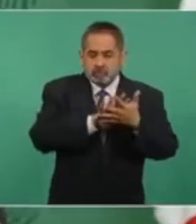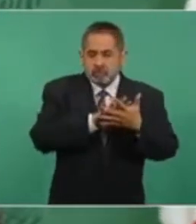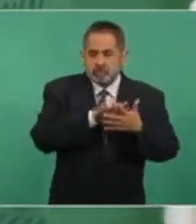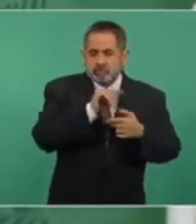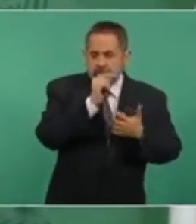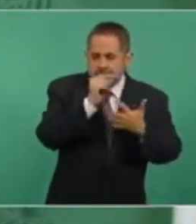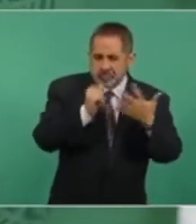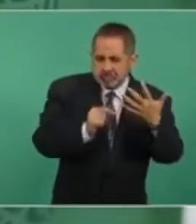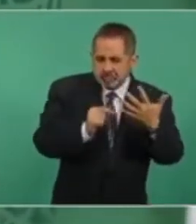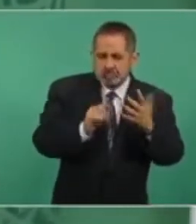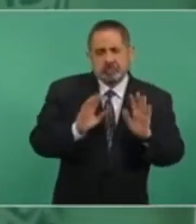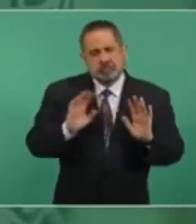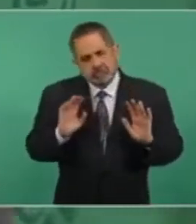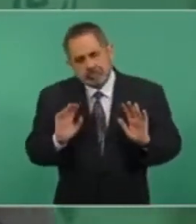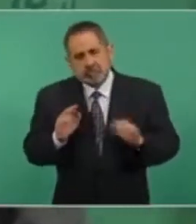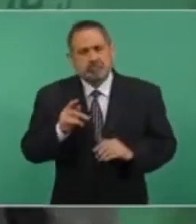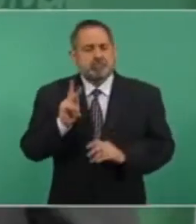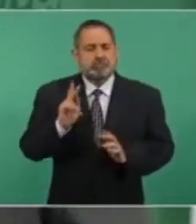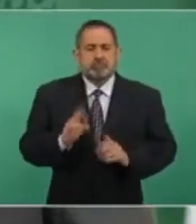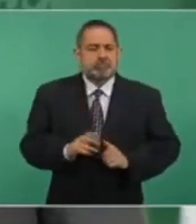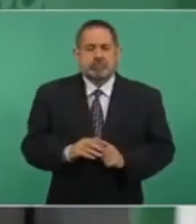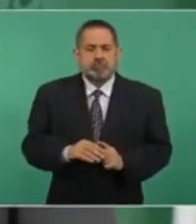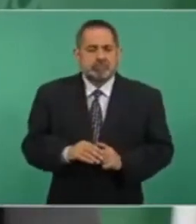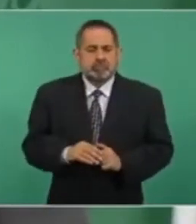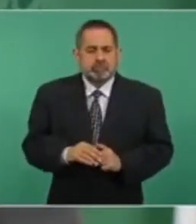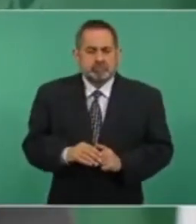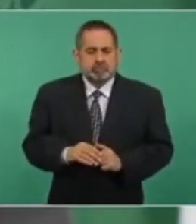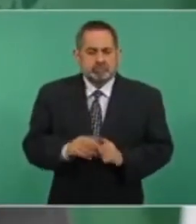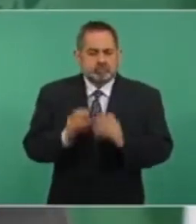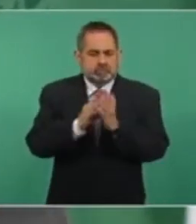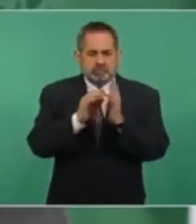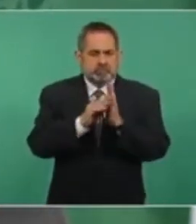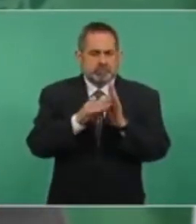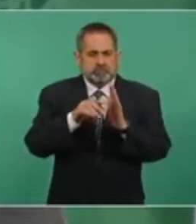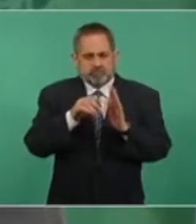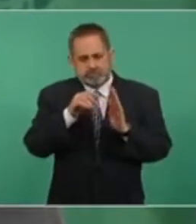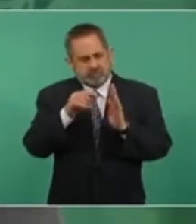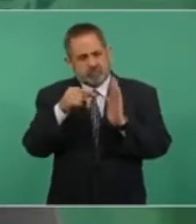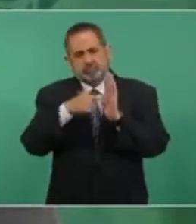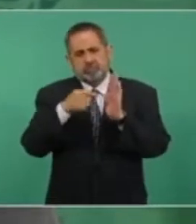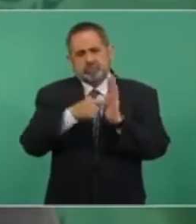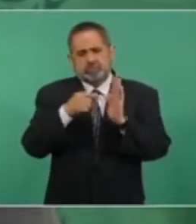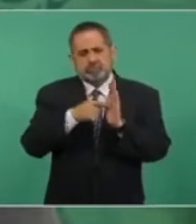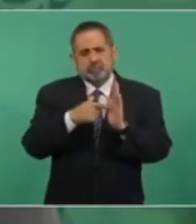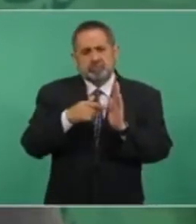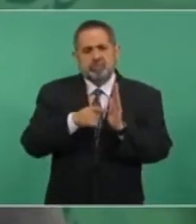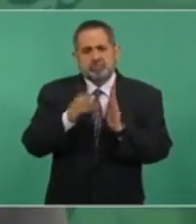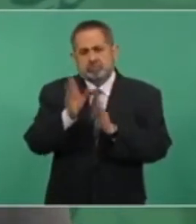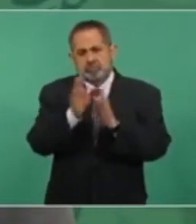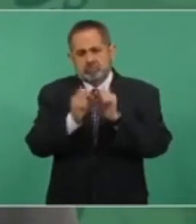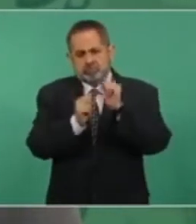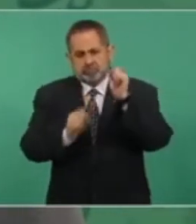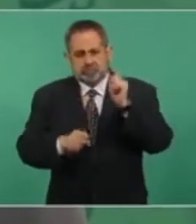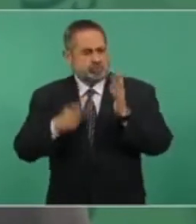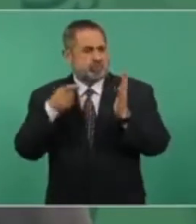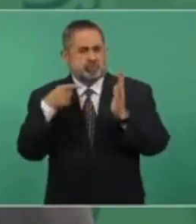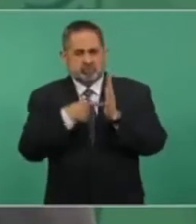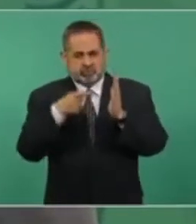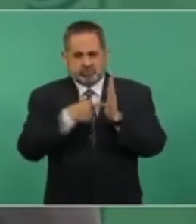lo que establece la Constitución